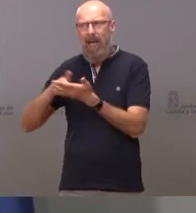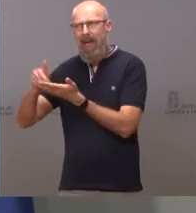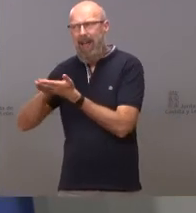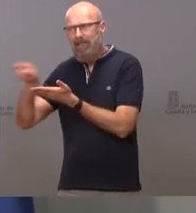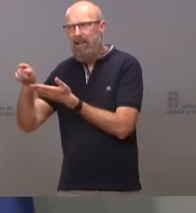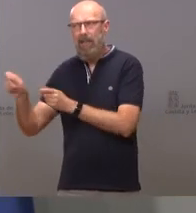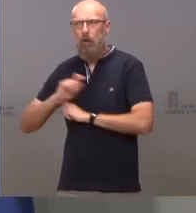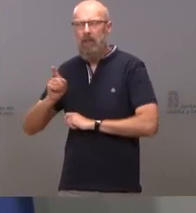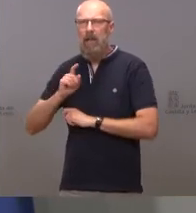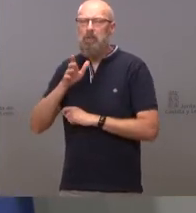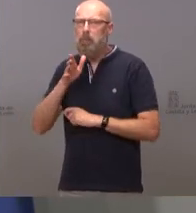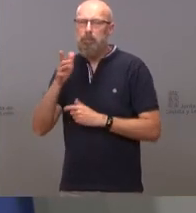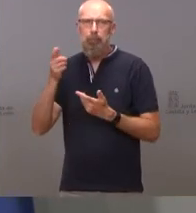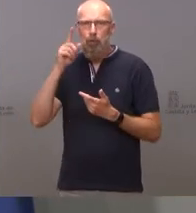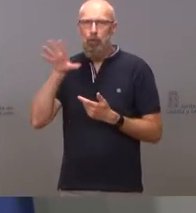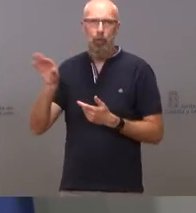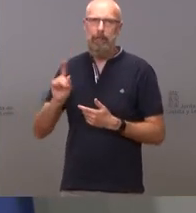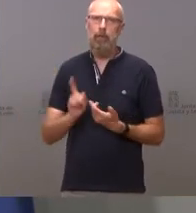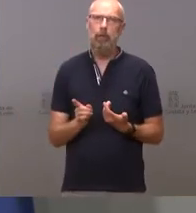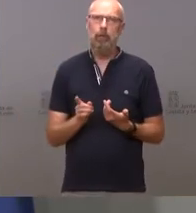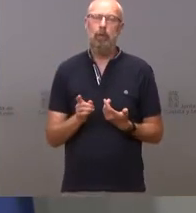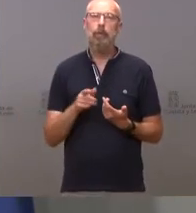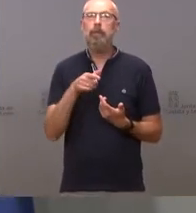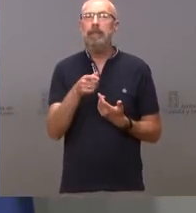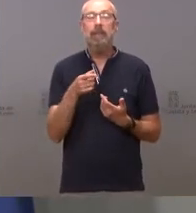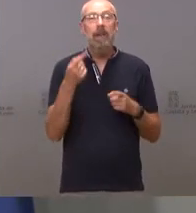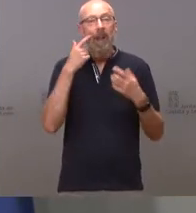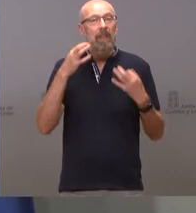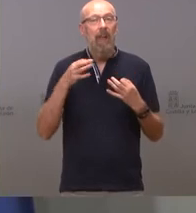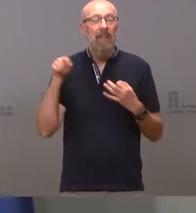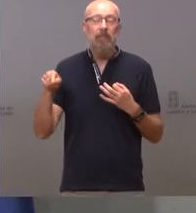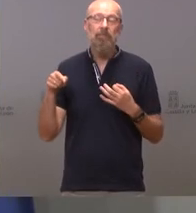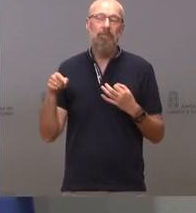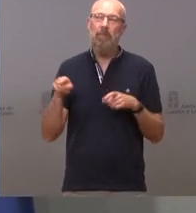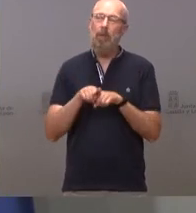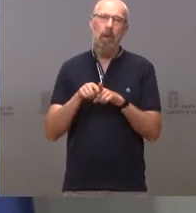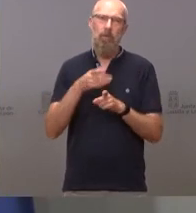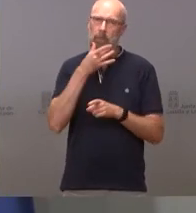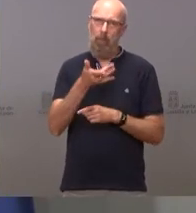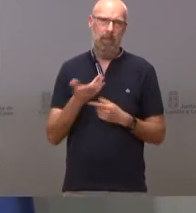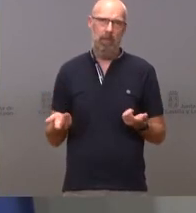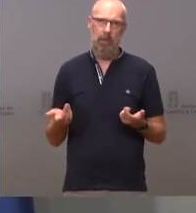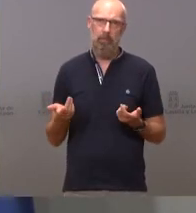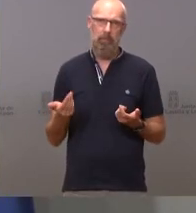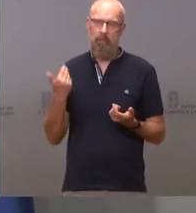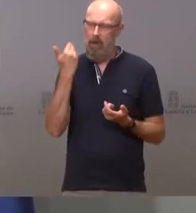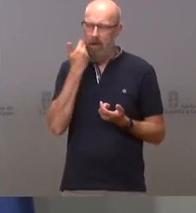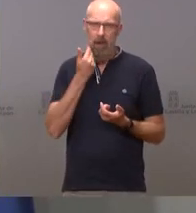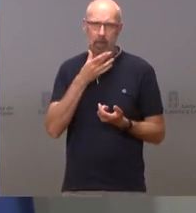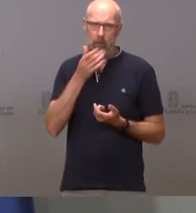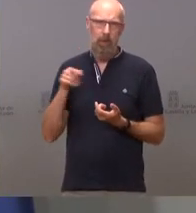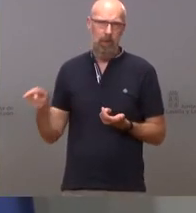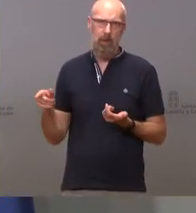que se lo resuma de una manera que se entienda lo que es es una desfachatez es una desfachatez por parte